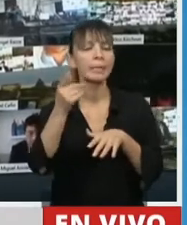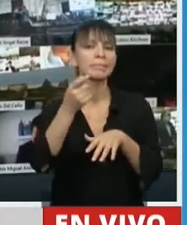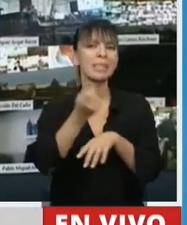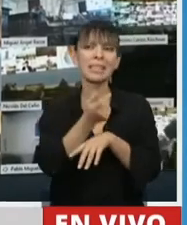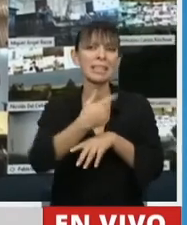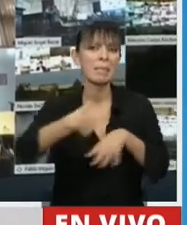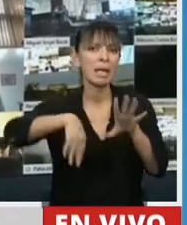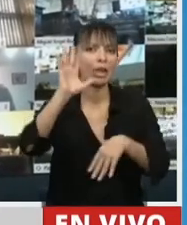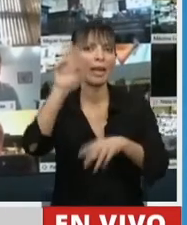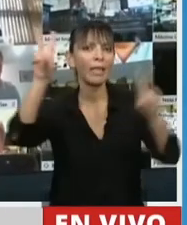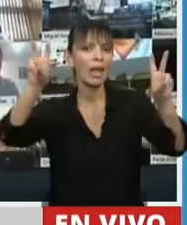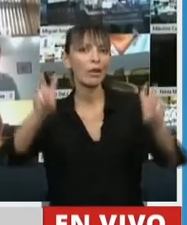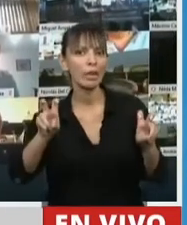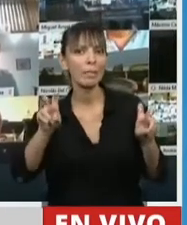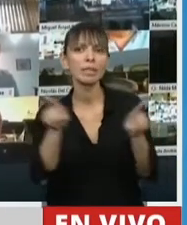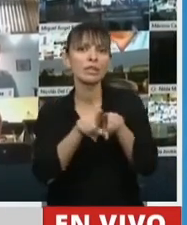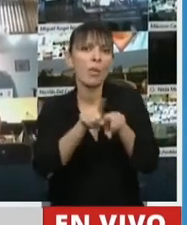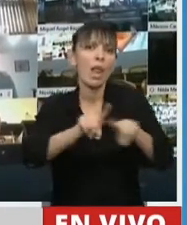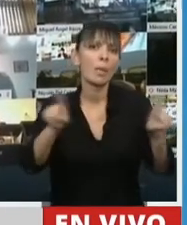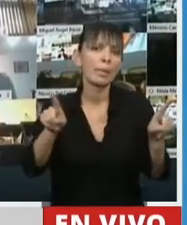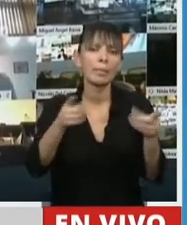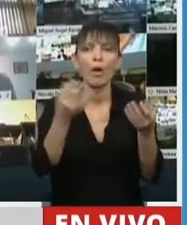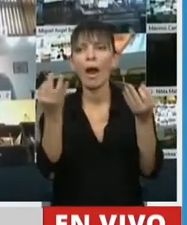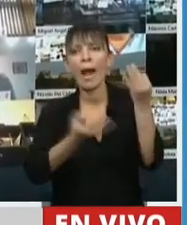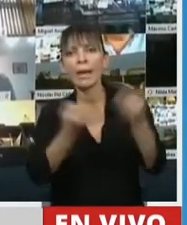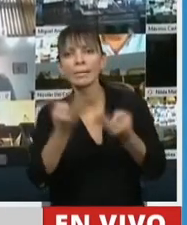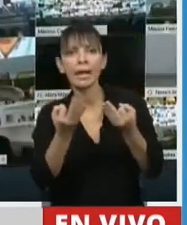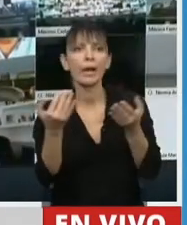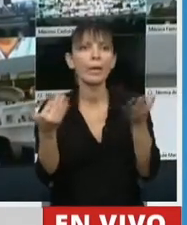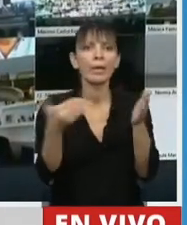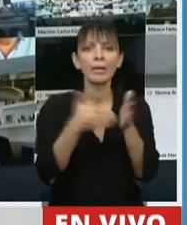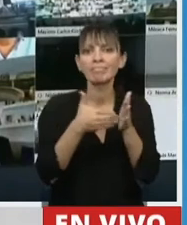es lo mismo analizarlo o abordarlo